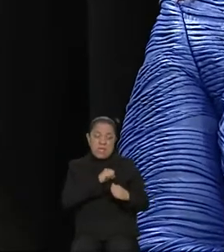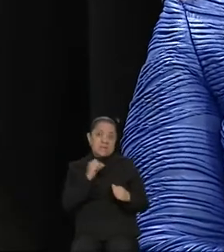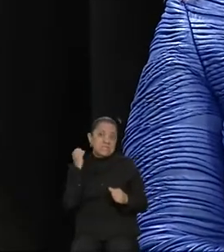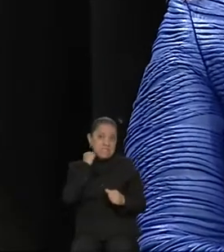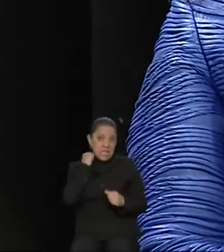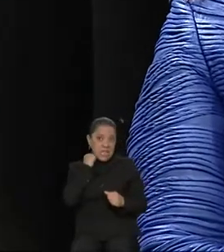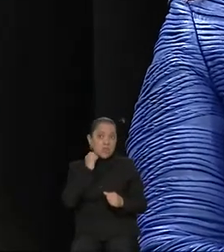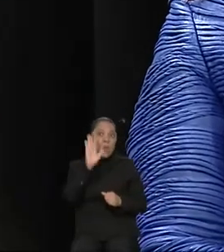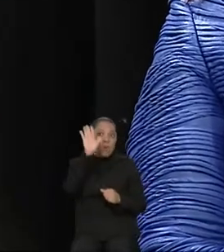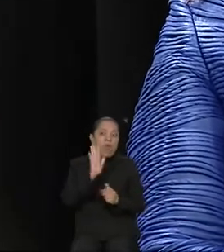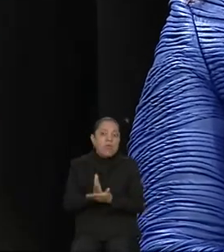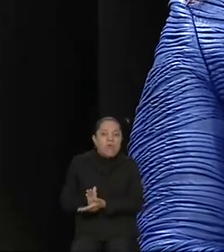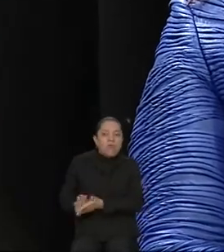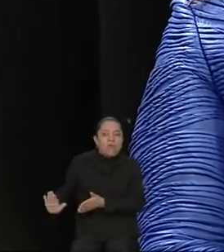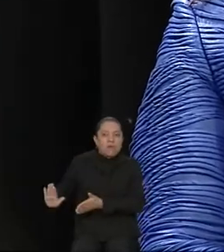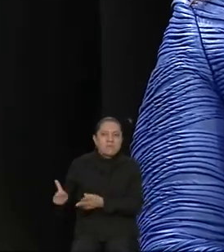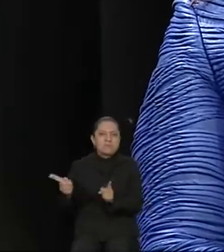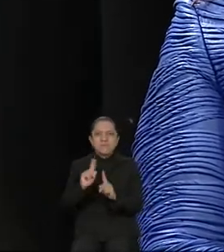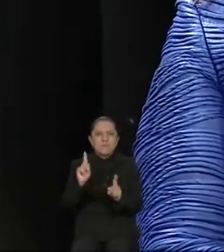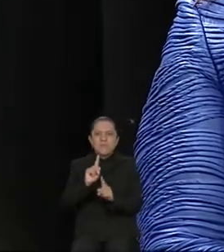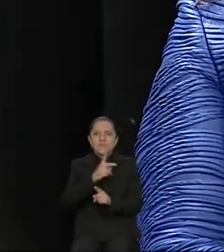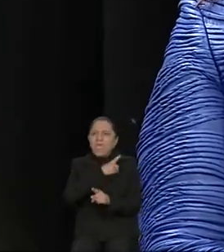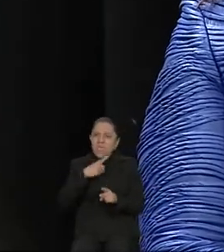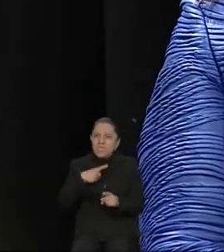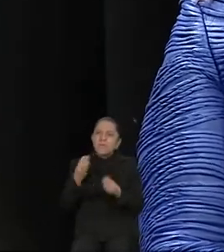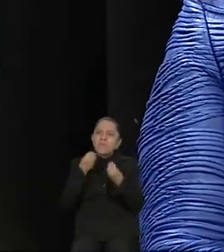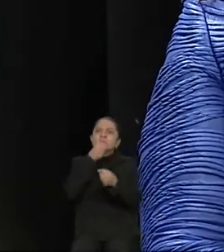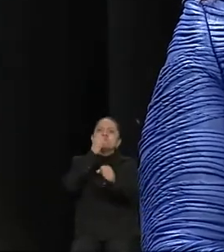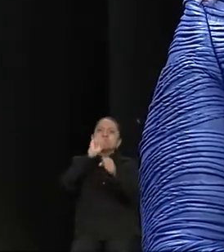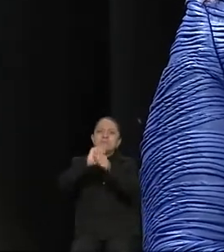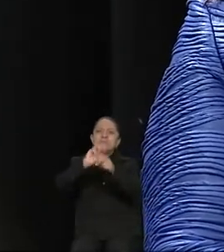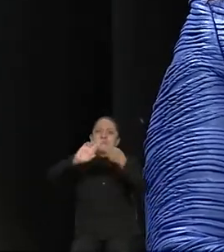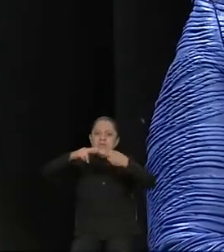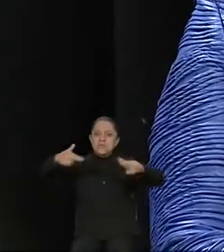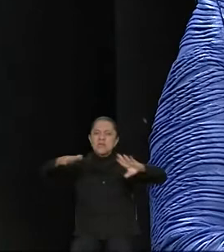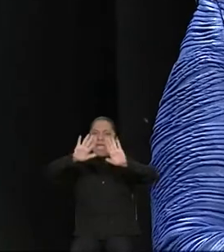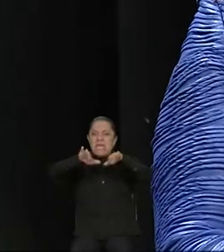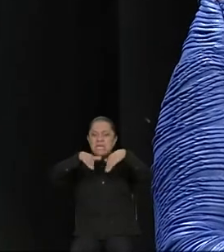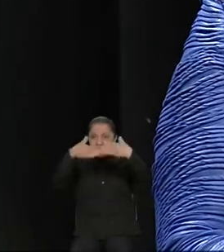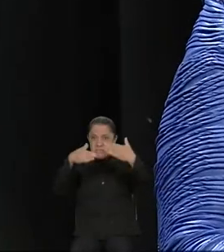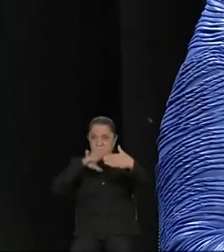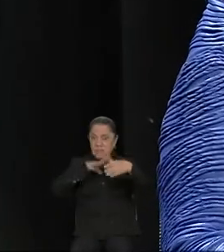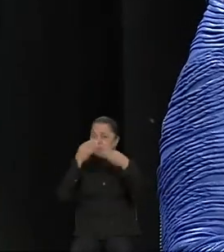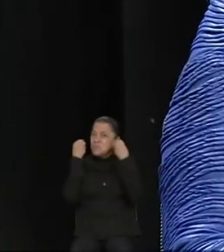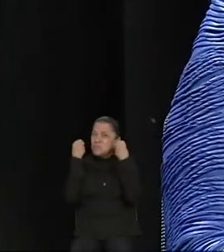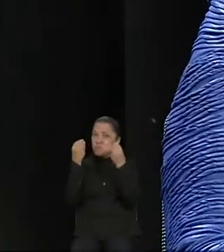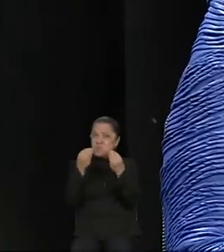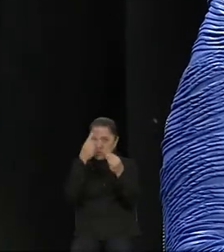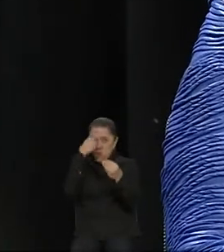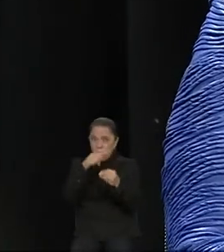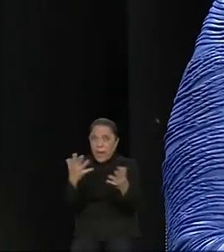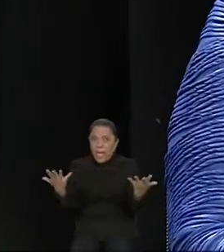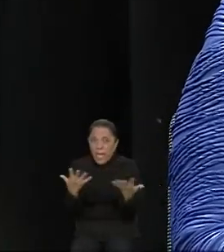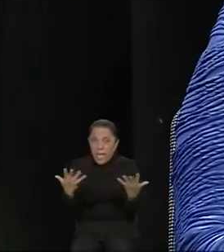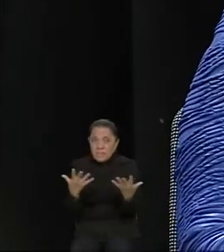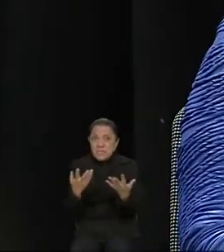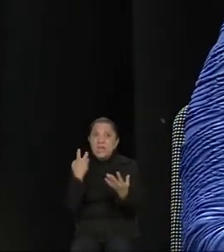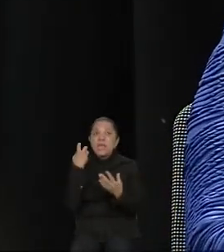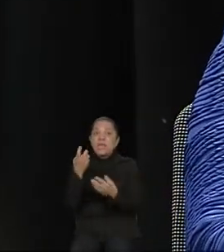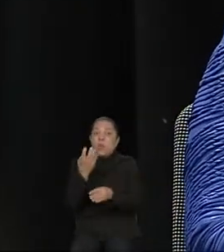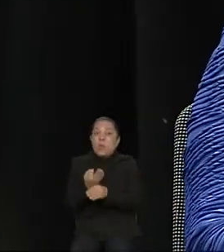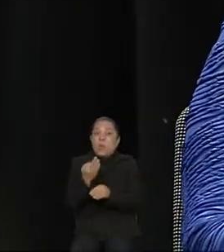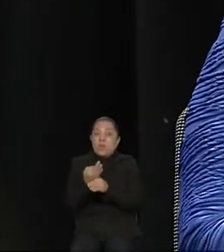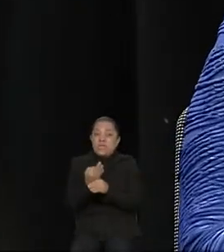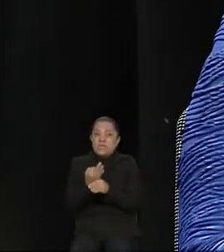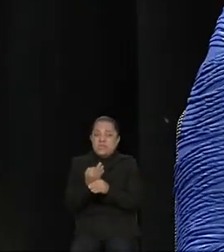Y a veces también nos queda de ver mucho la Secretaría de Relaciones Exteriores. Hay mucho por hacer en este momento. Si bien